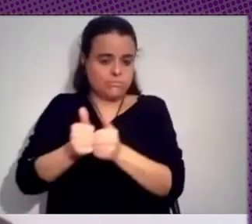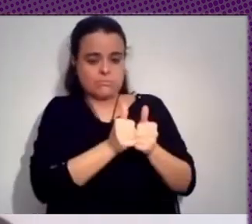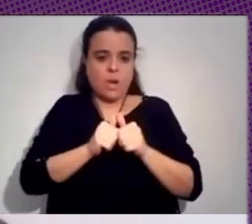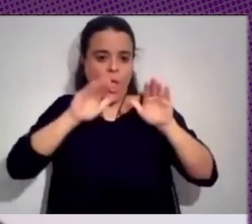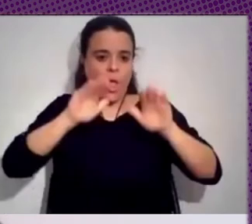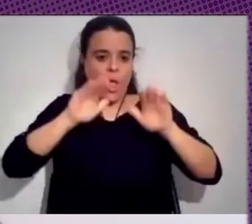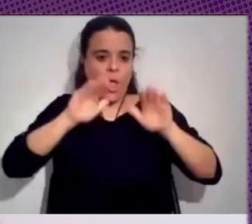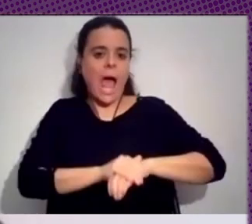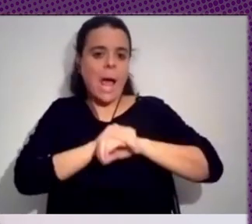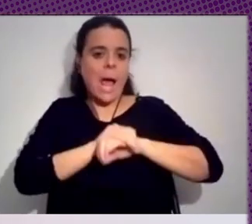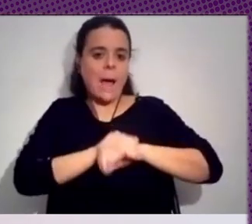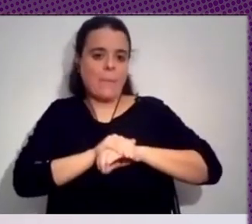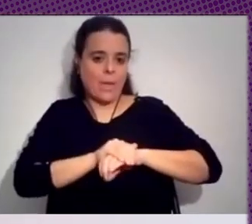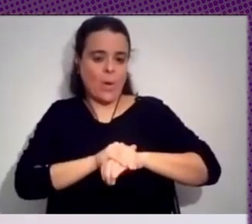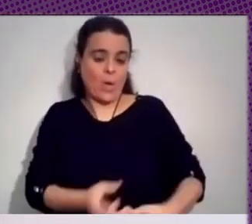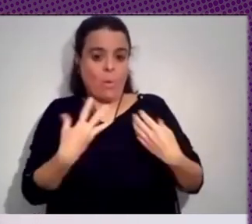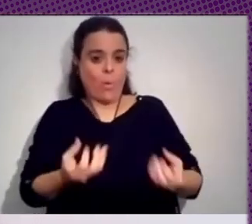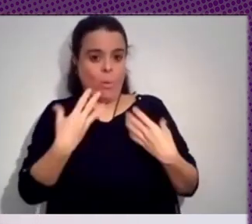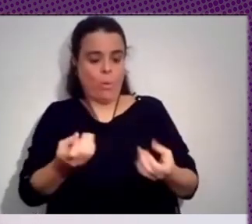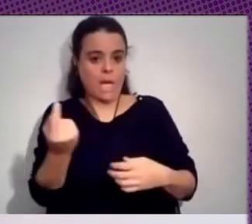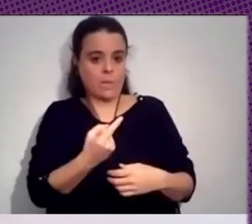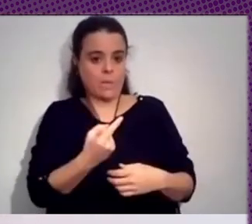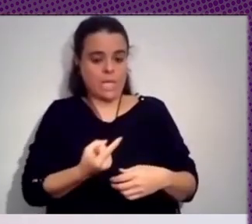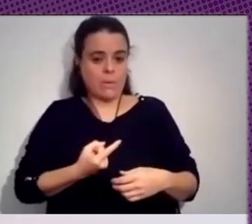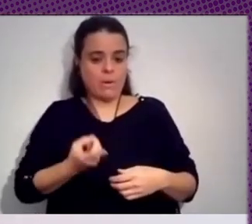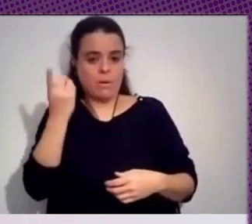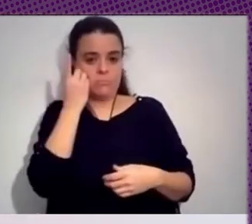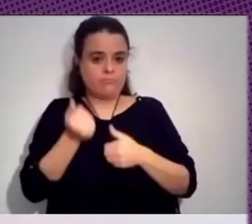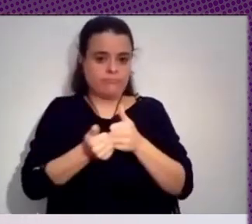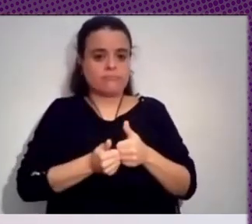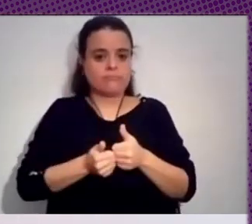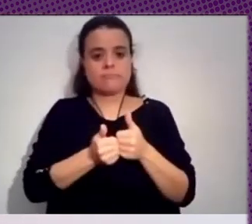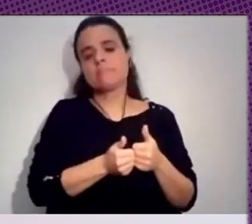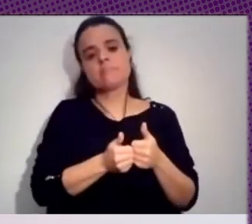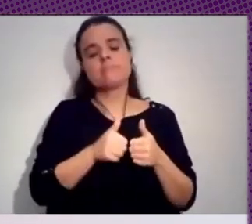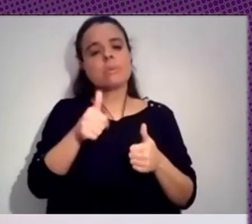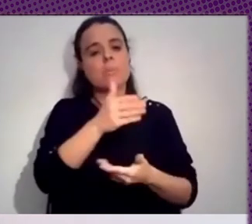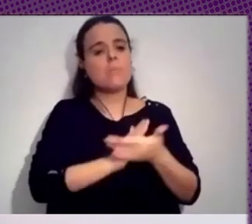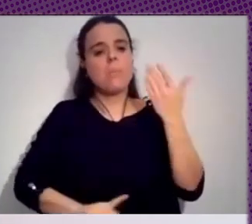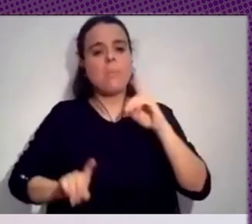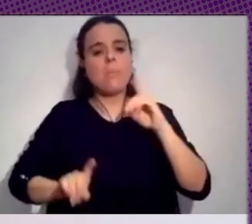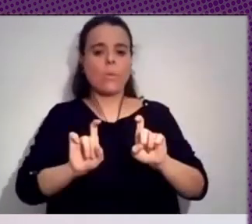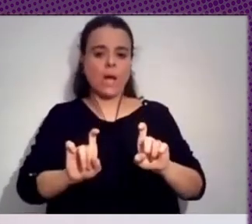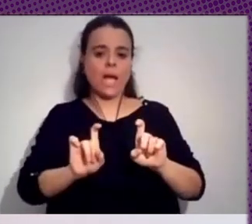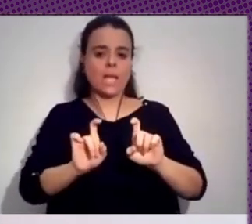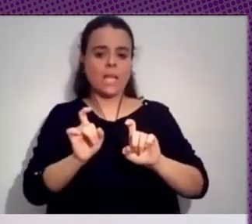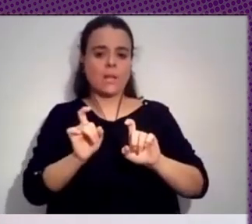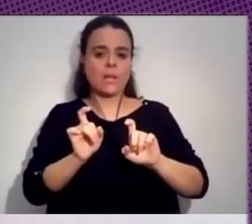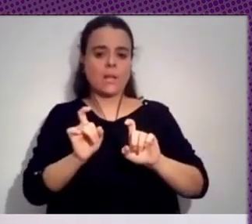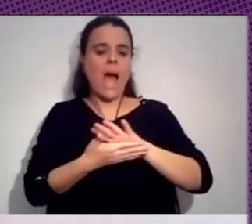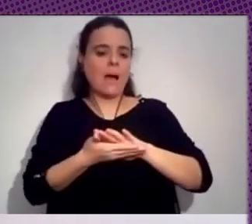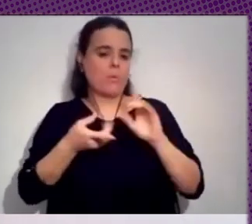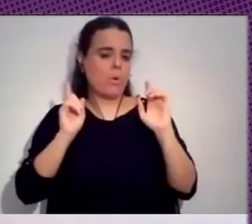estímulos negativos principalmente entonces creo que es clave la parte educativa pero yo solamente hablo de un caso en España que